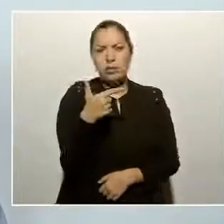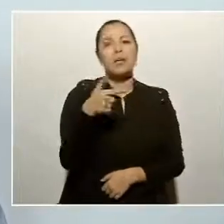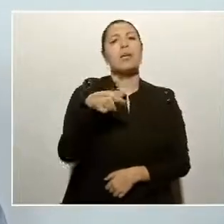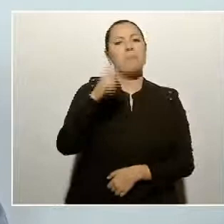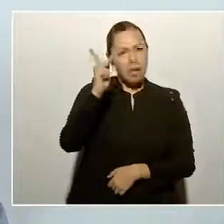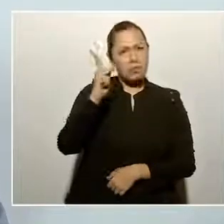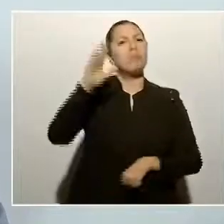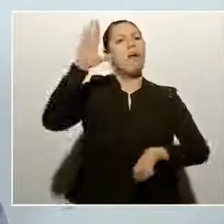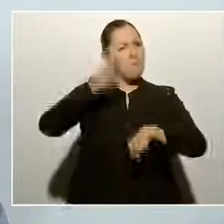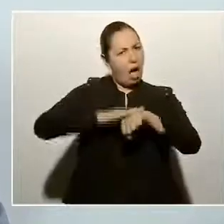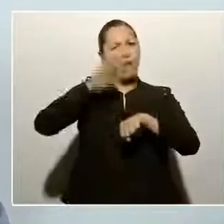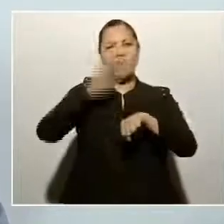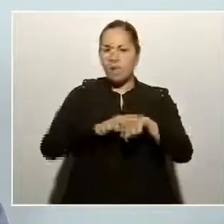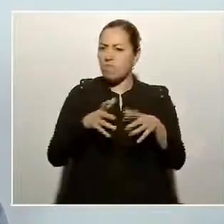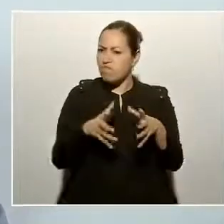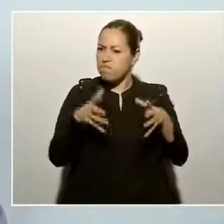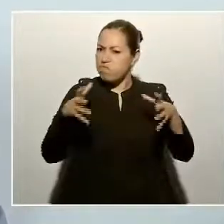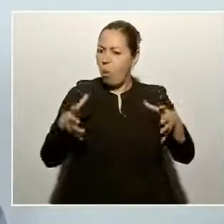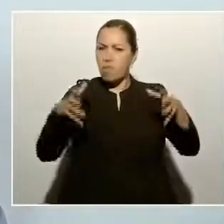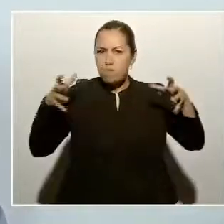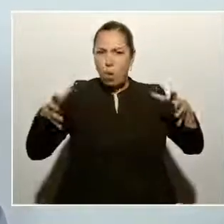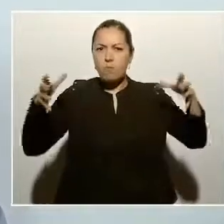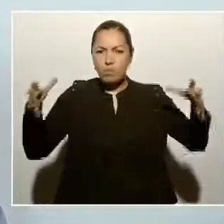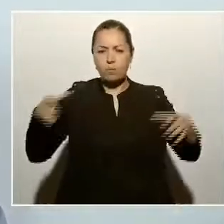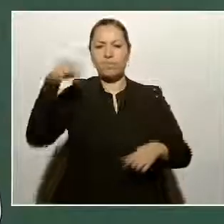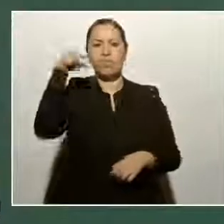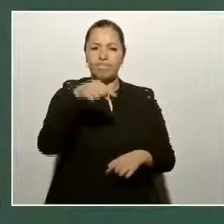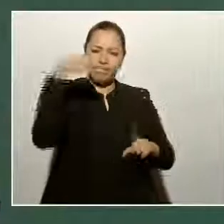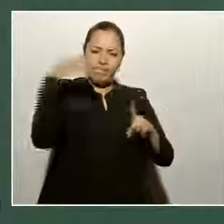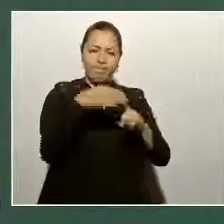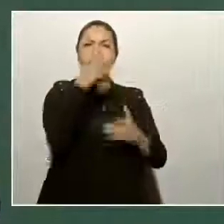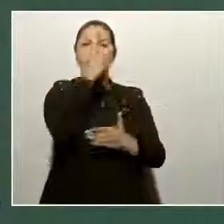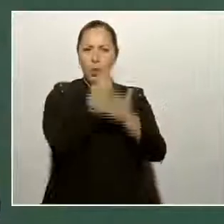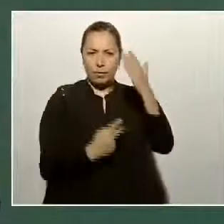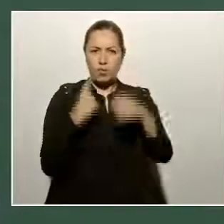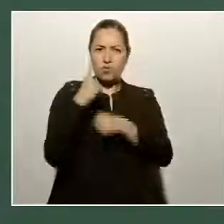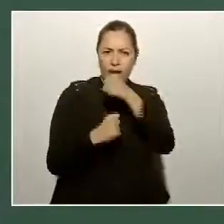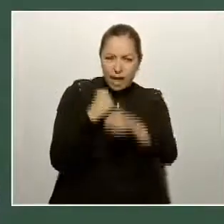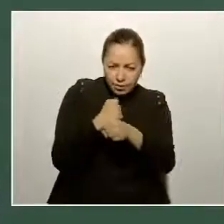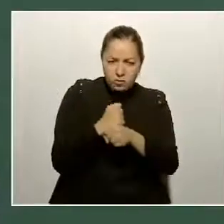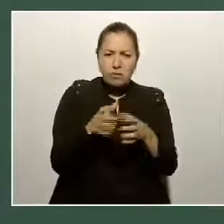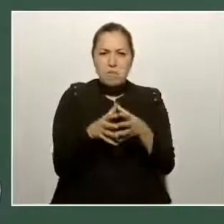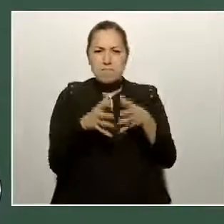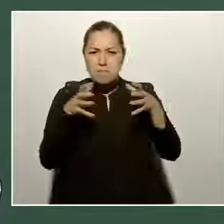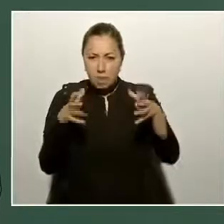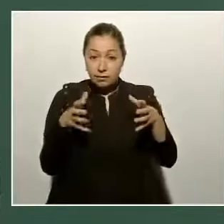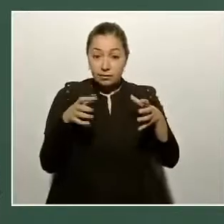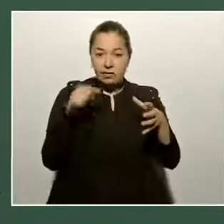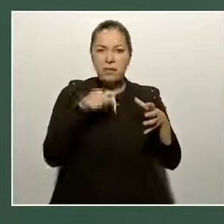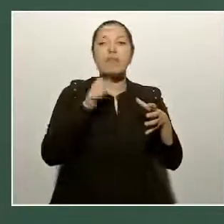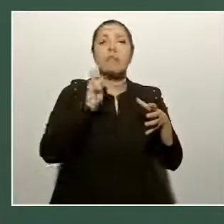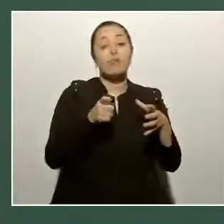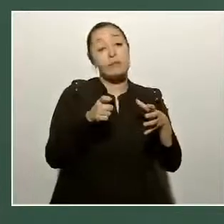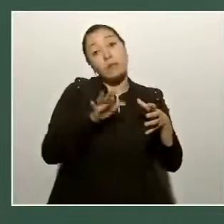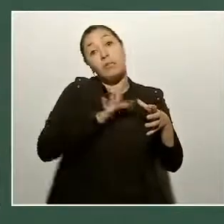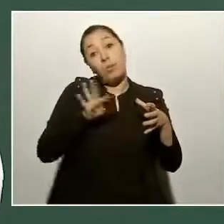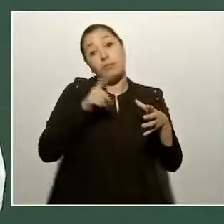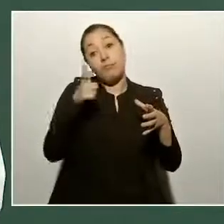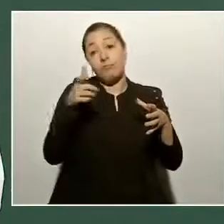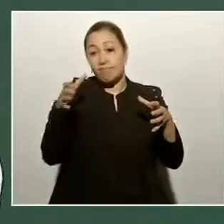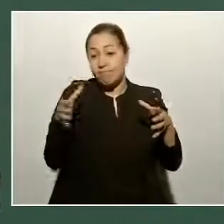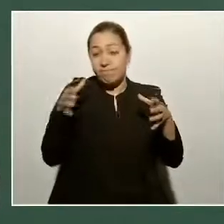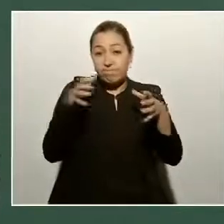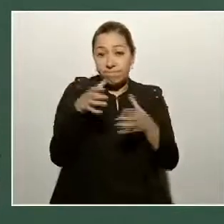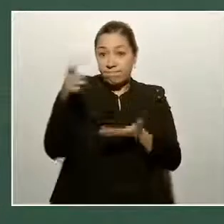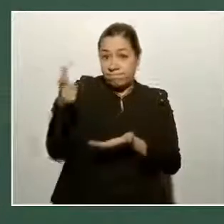se va a ir ampliando este programa. Año con año va a bajar el presupuesto. De acuerdo al